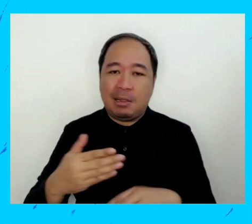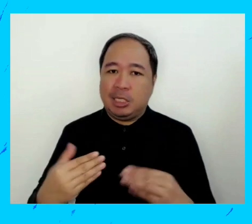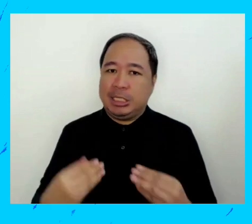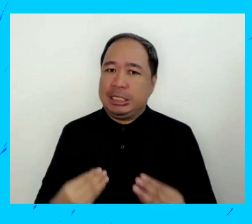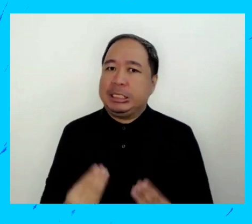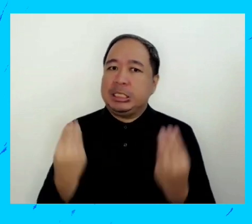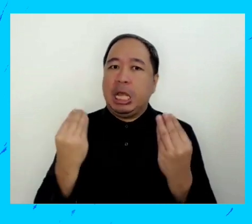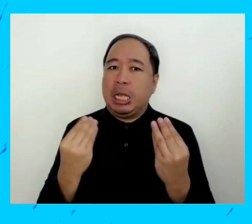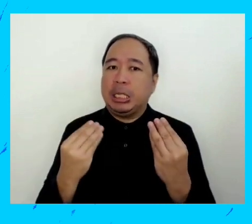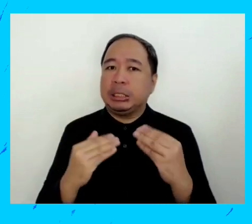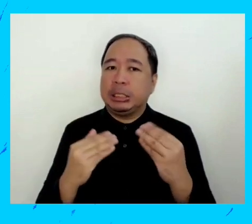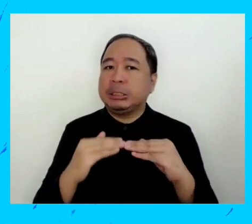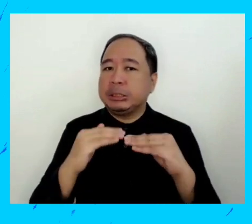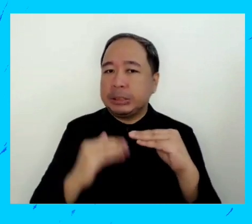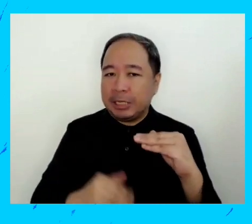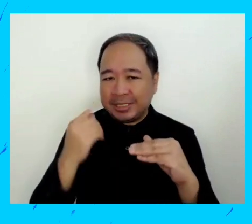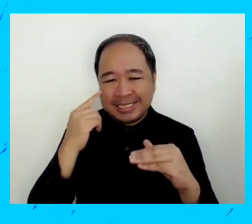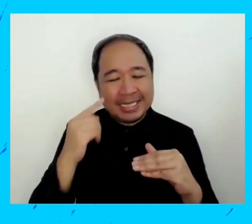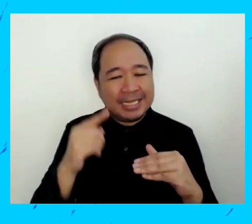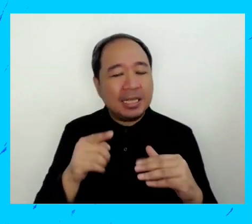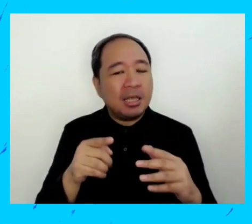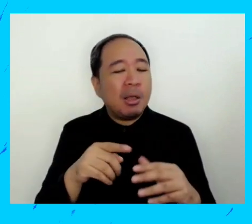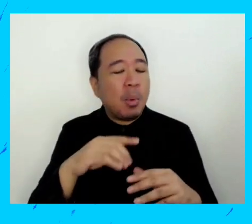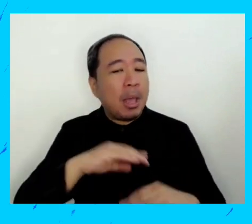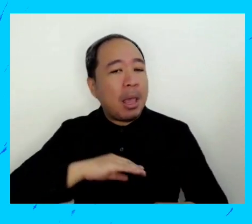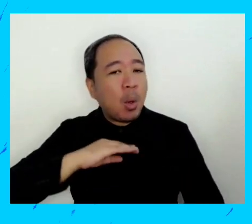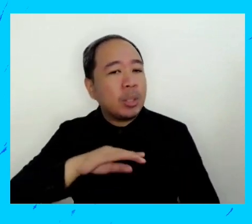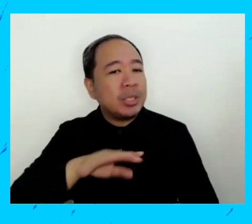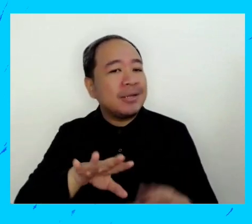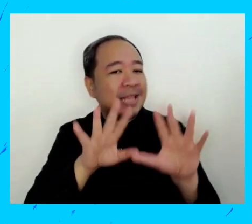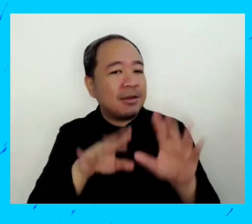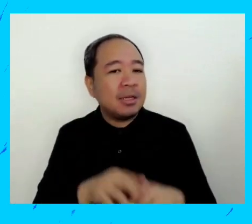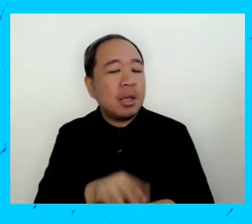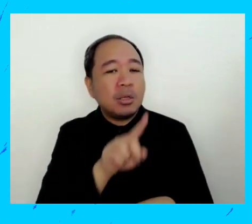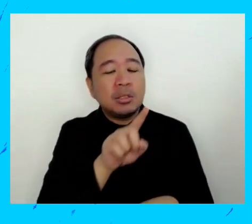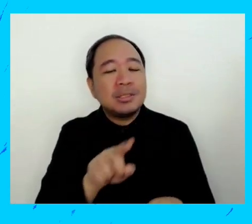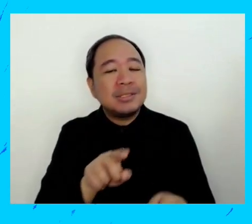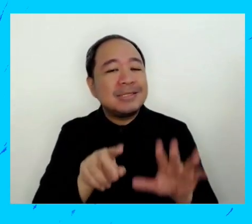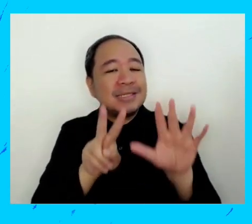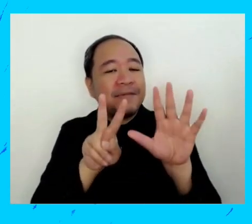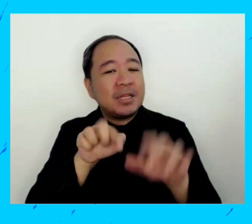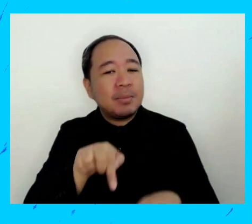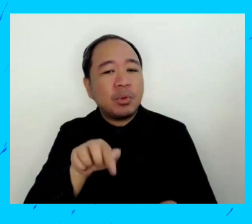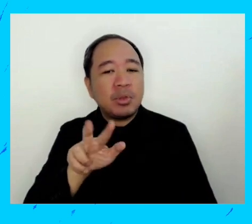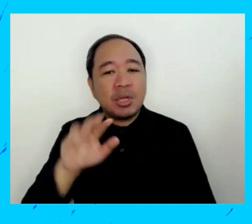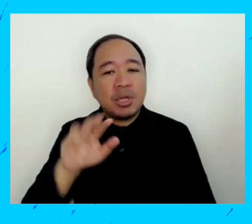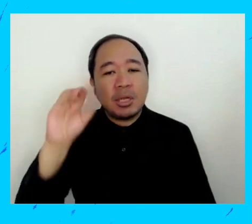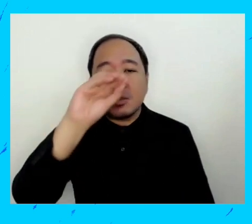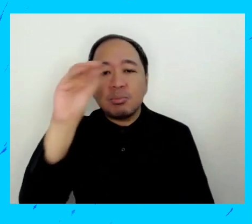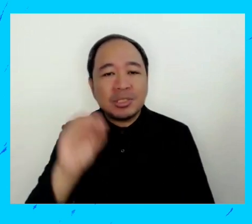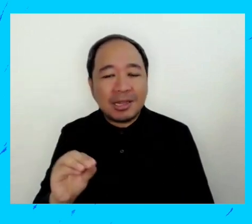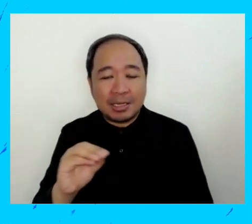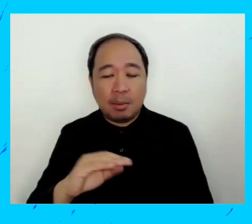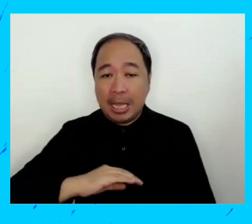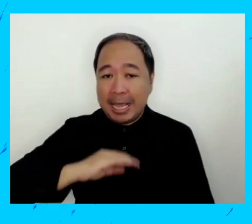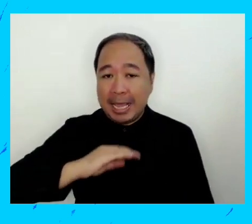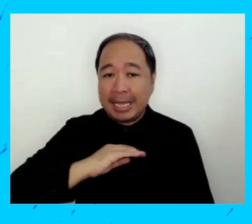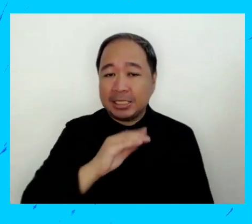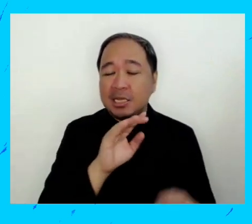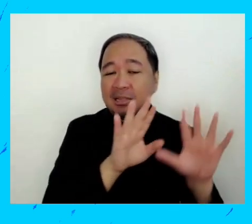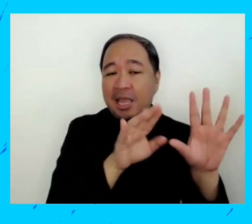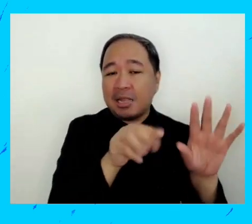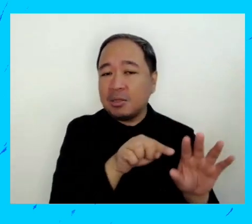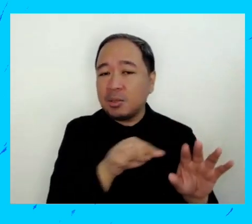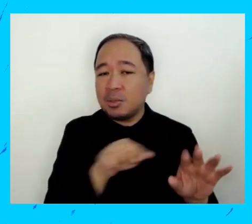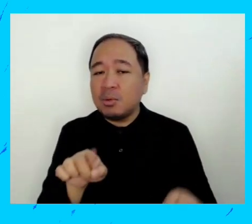de los participantes tenían menos de 10 años y 17 por ciento estaban